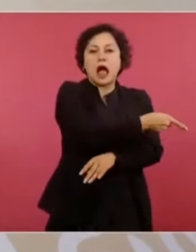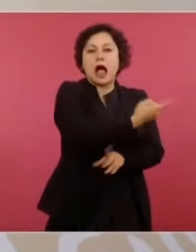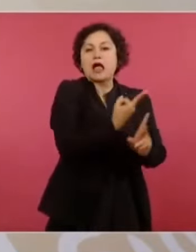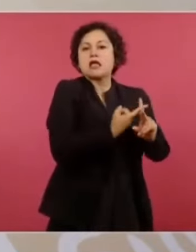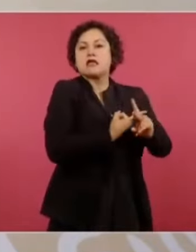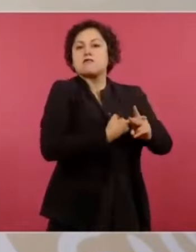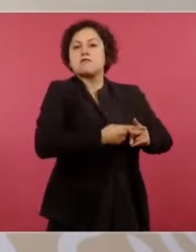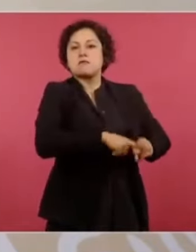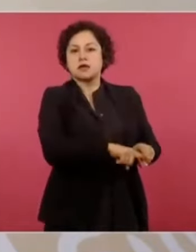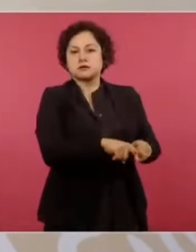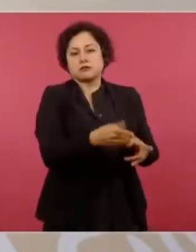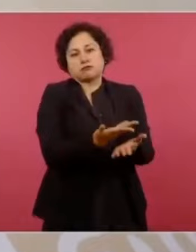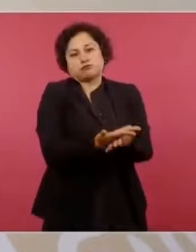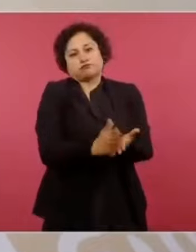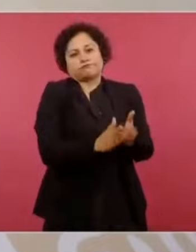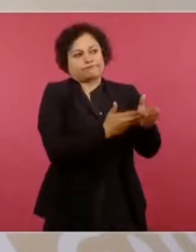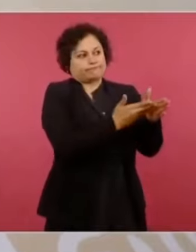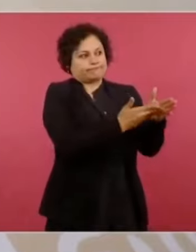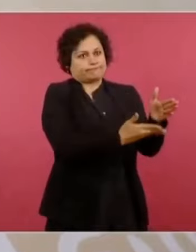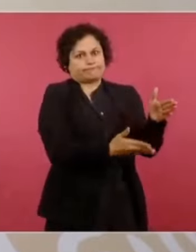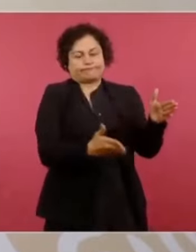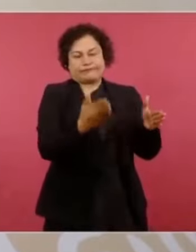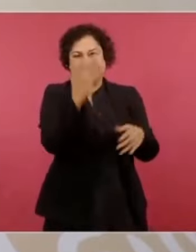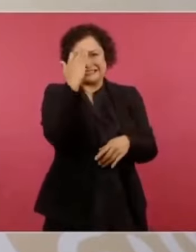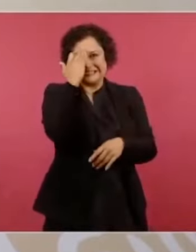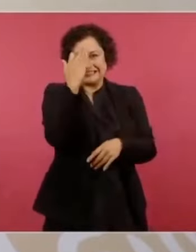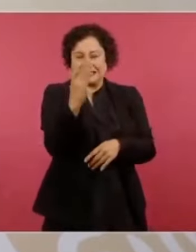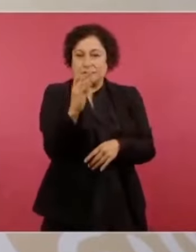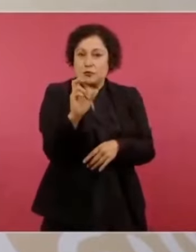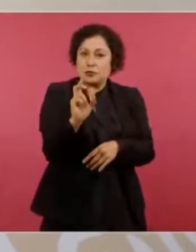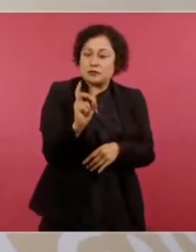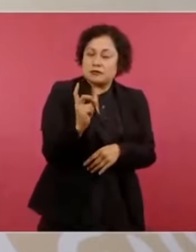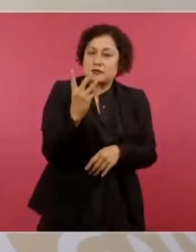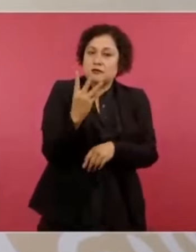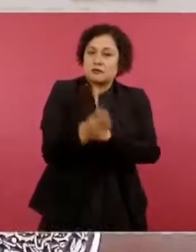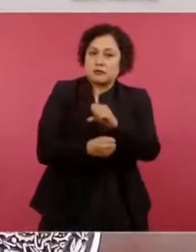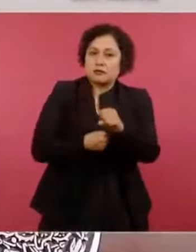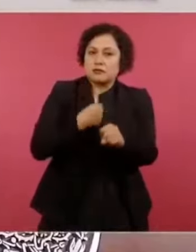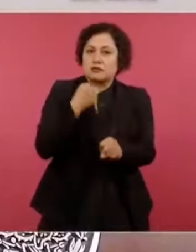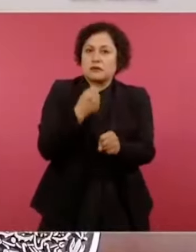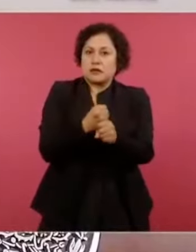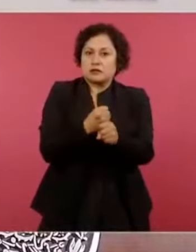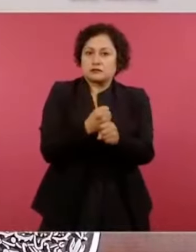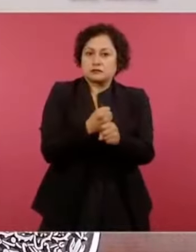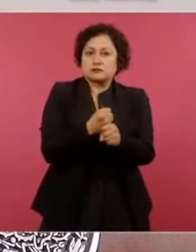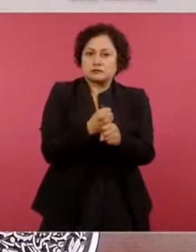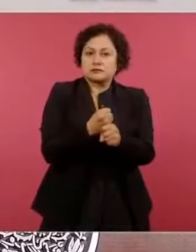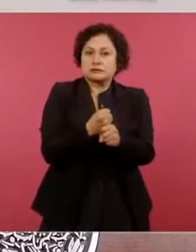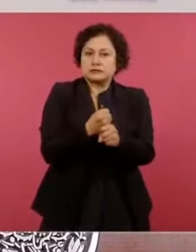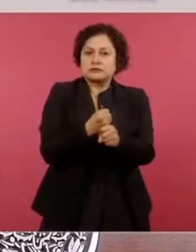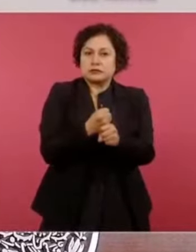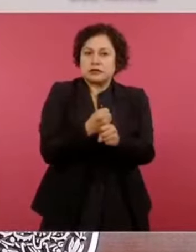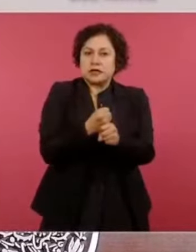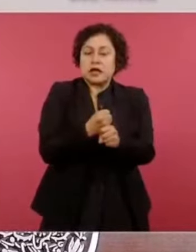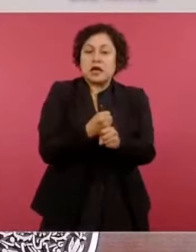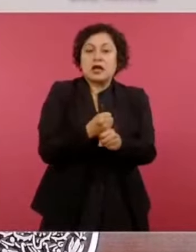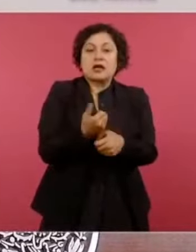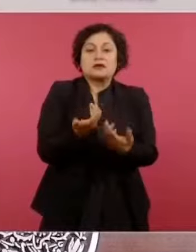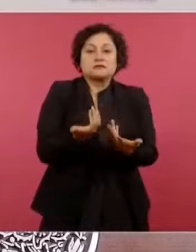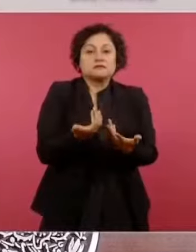Revolución destruir, se trasladó